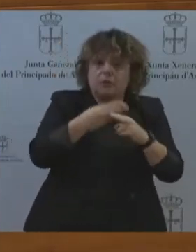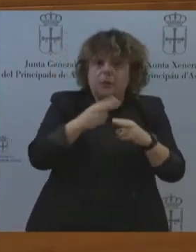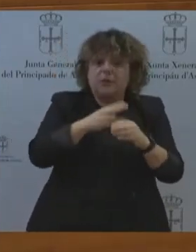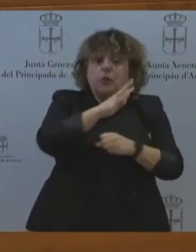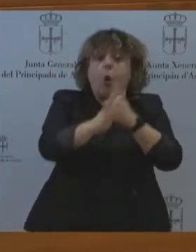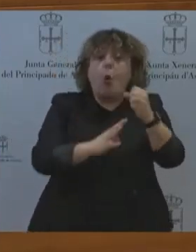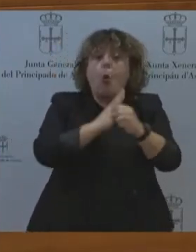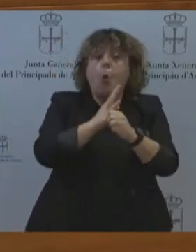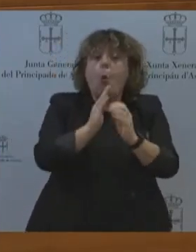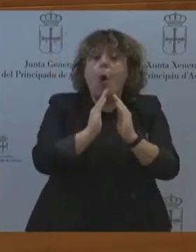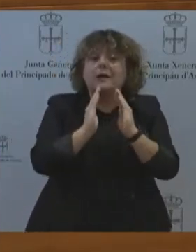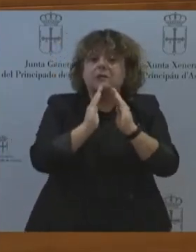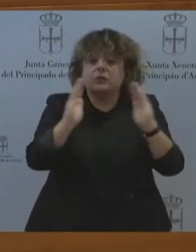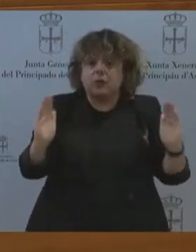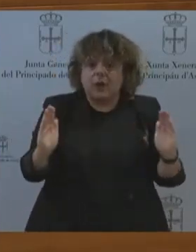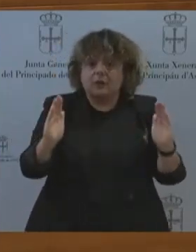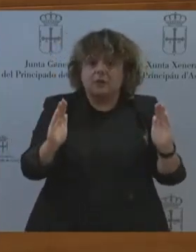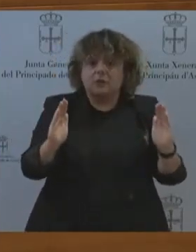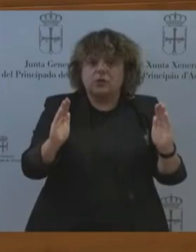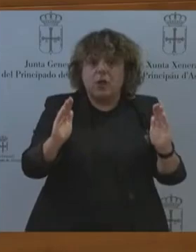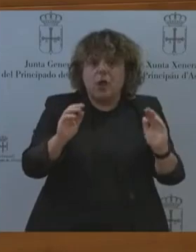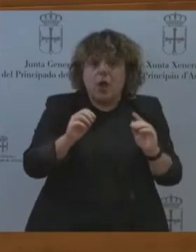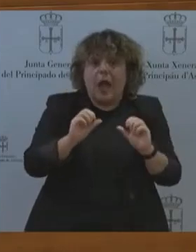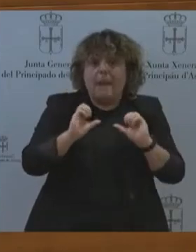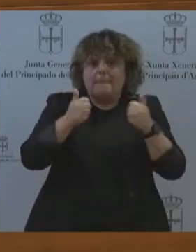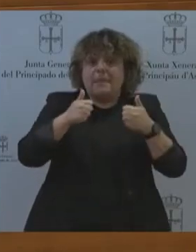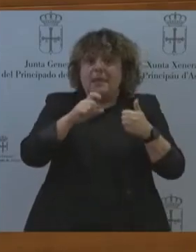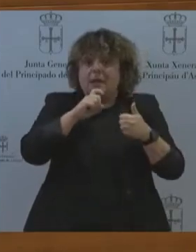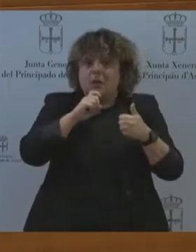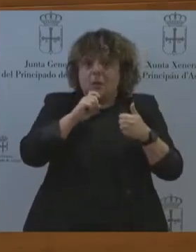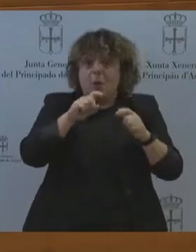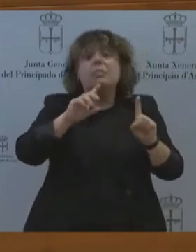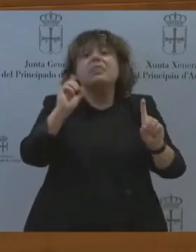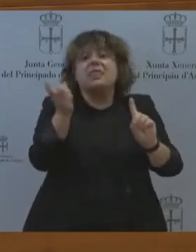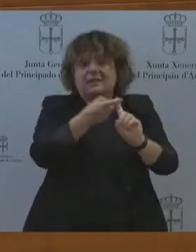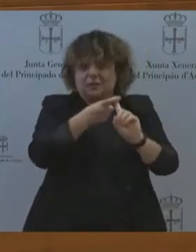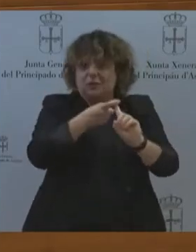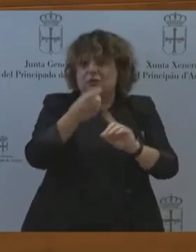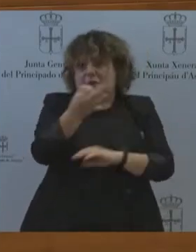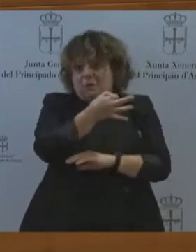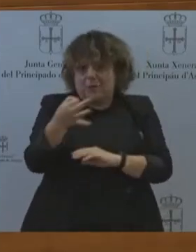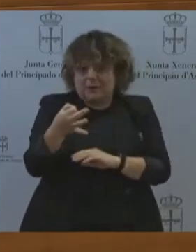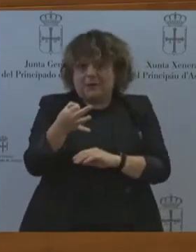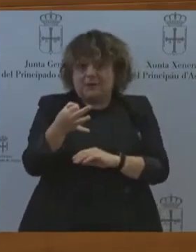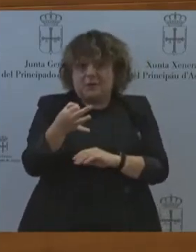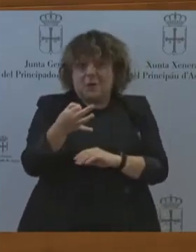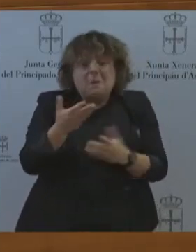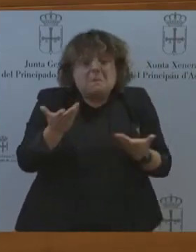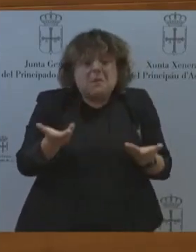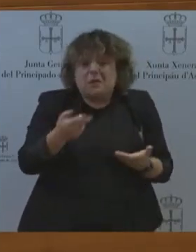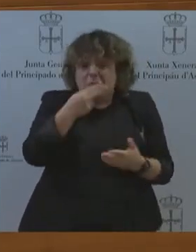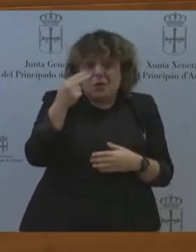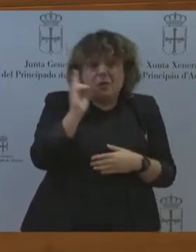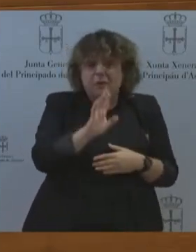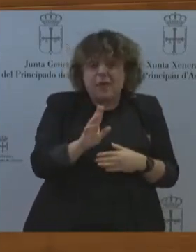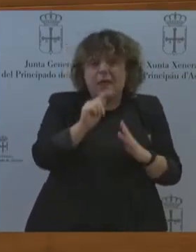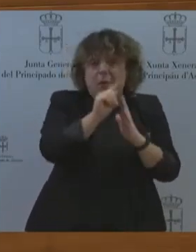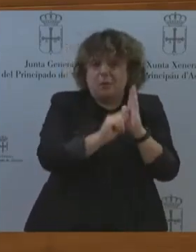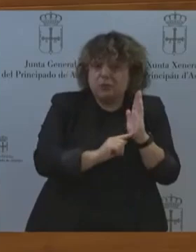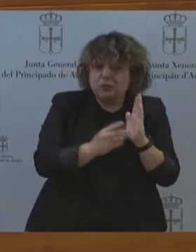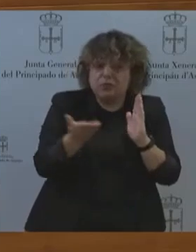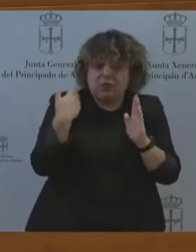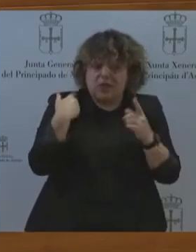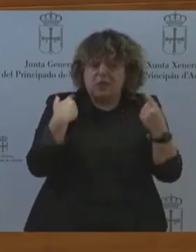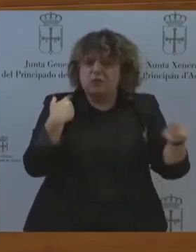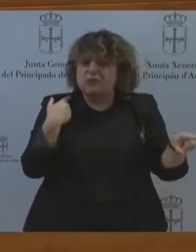un diagnóstico certero. Y de nada sirve, como creo que ha hecho usted ayer en muchos puntos ayer, autoengañarse ofreciendo